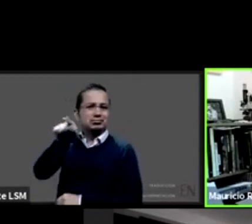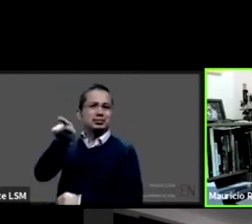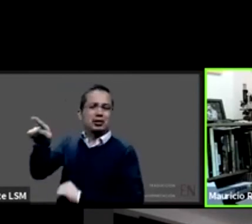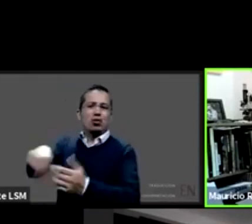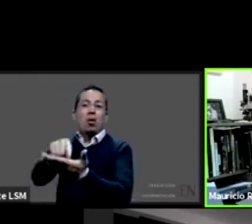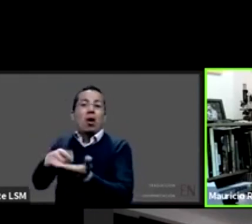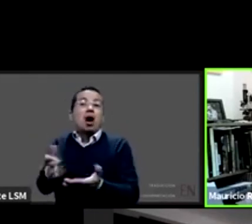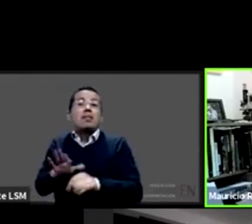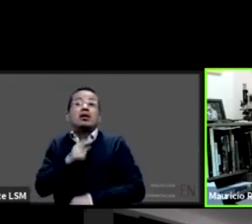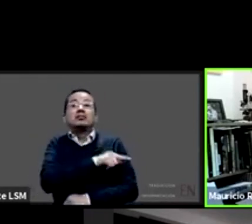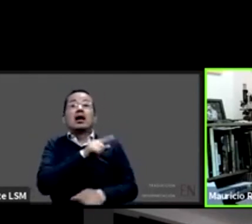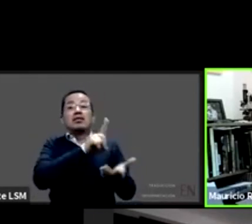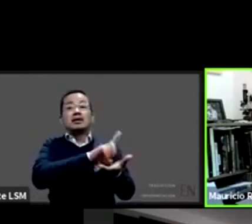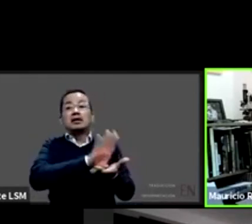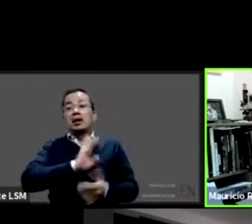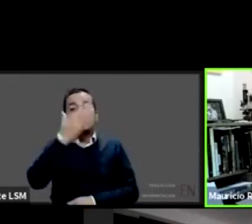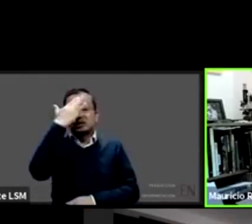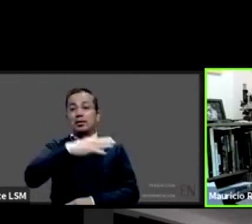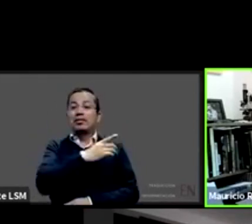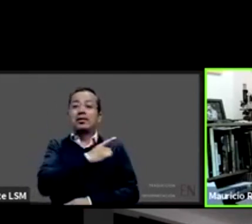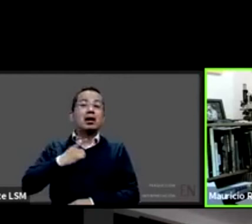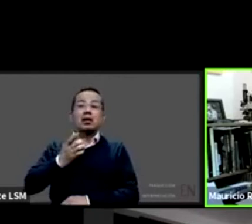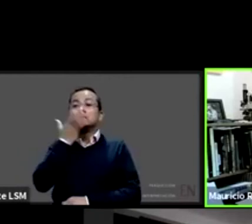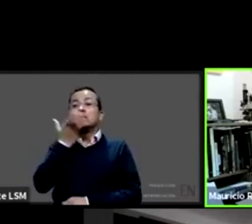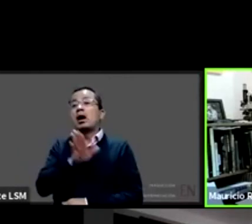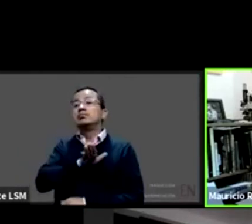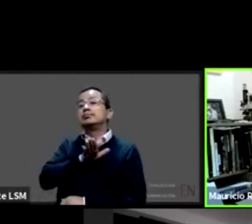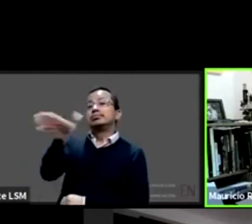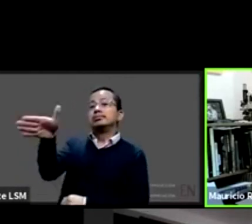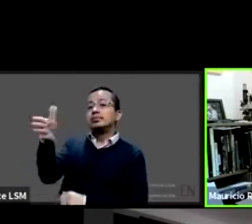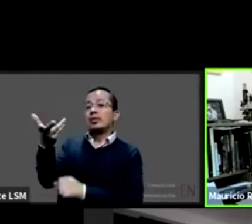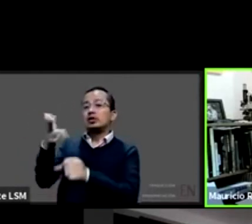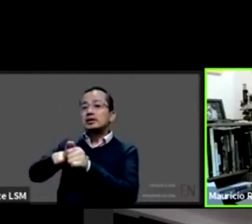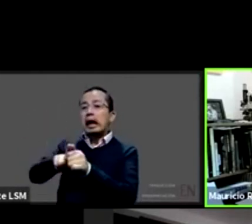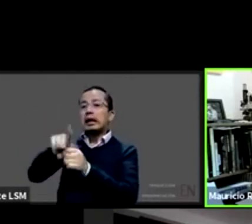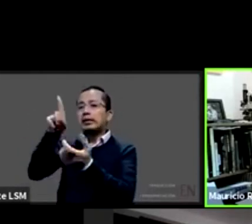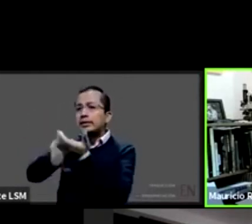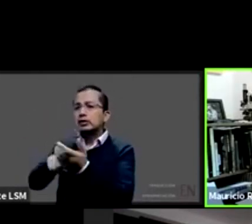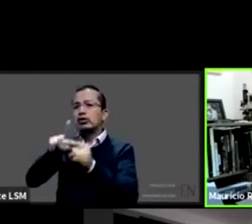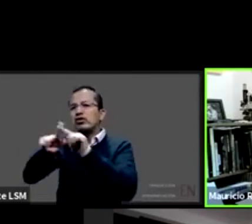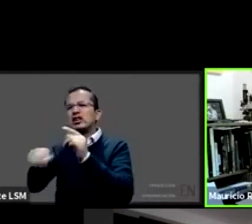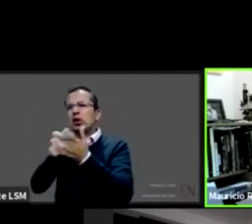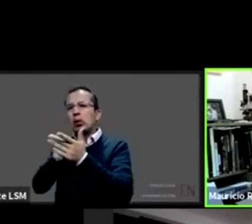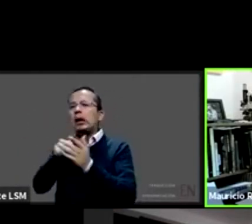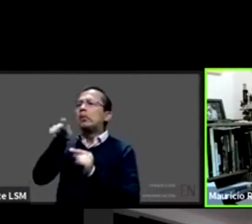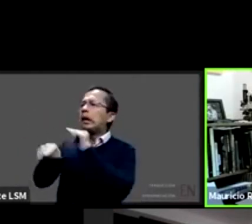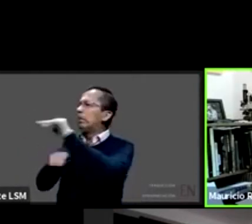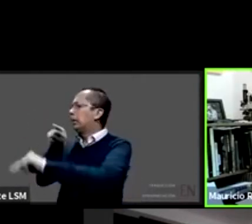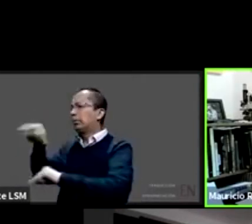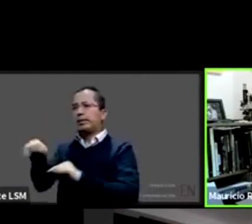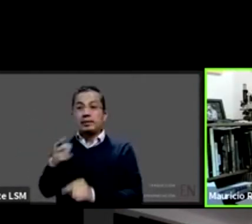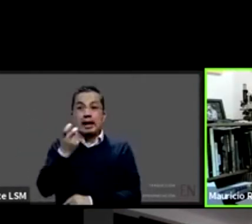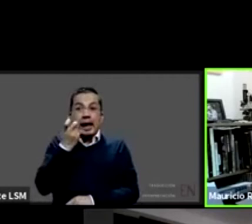estar yendo a diferentes tipos de servicios de los hospitales esto tiene un lado favorable